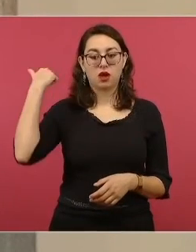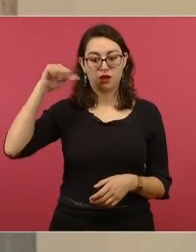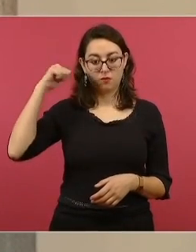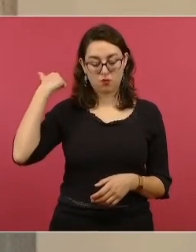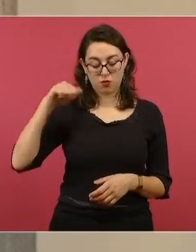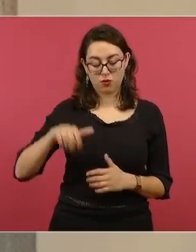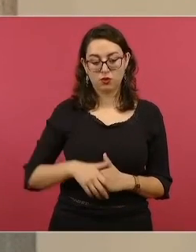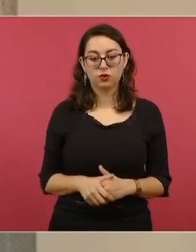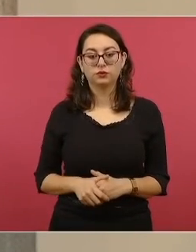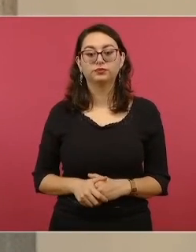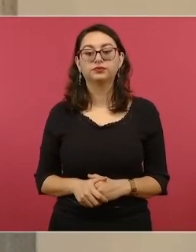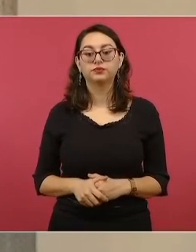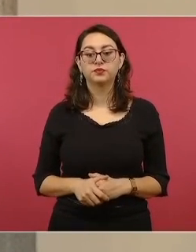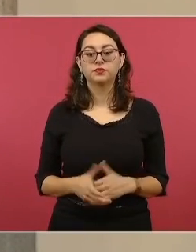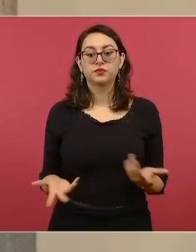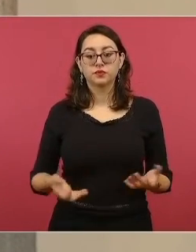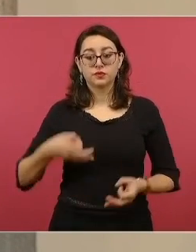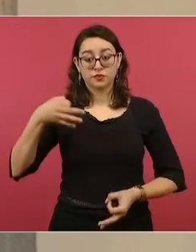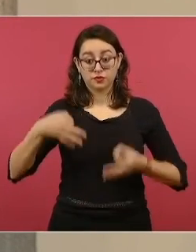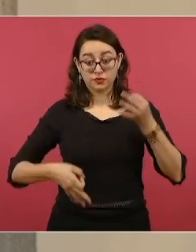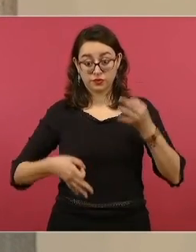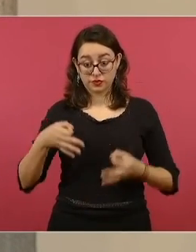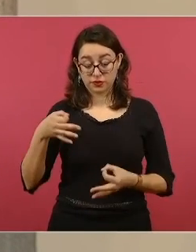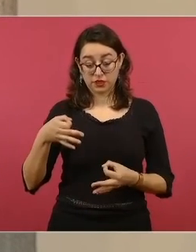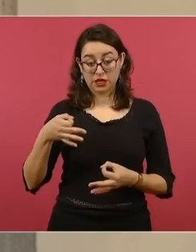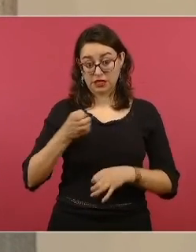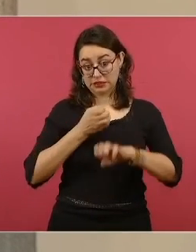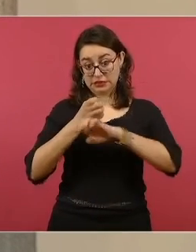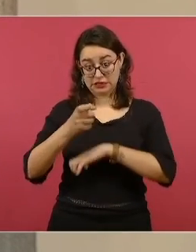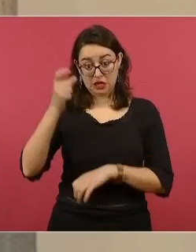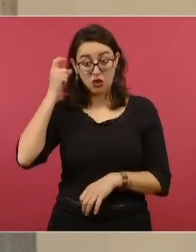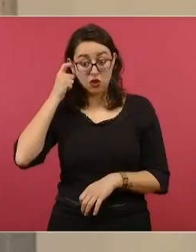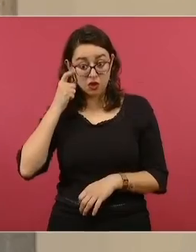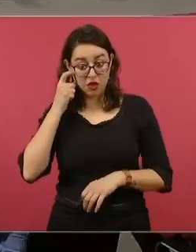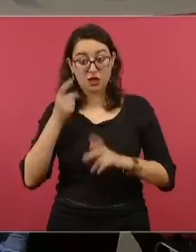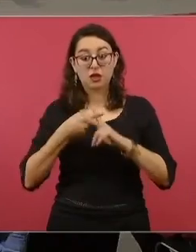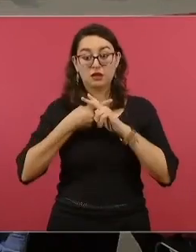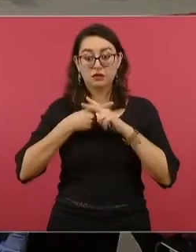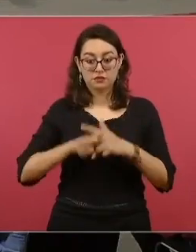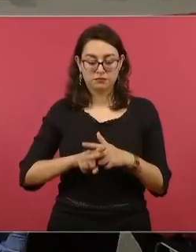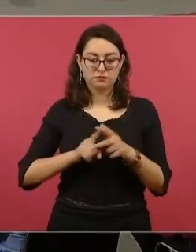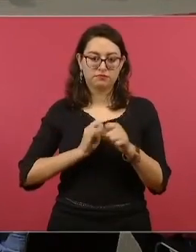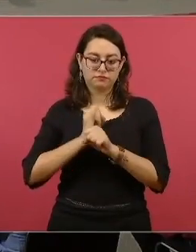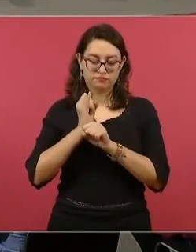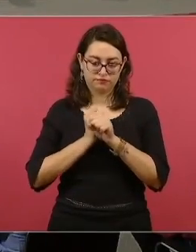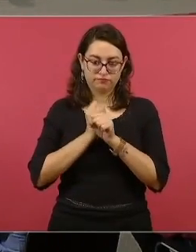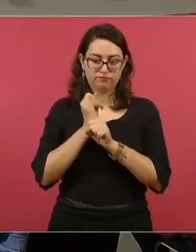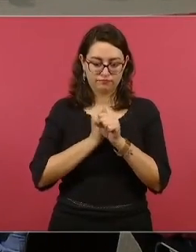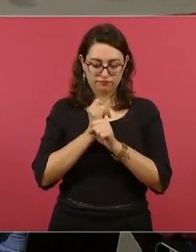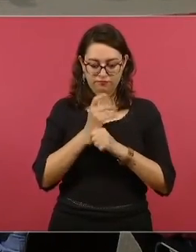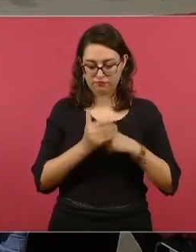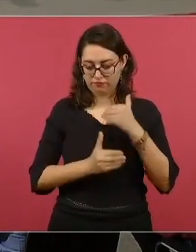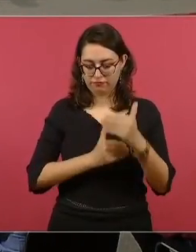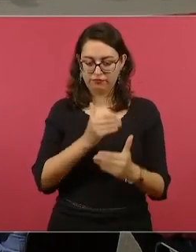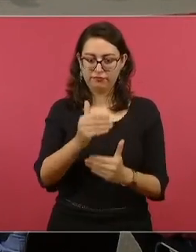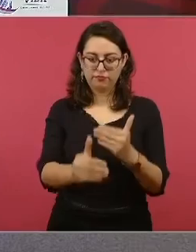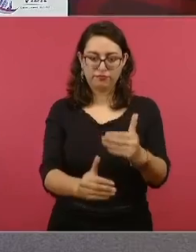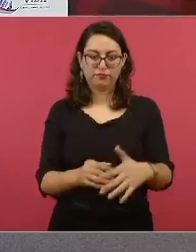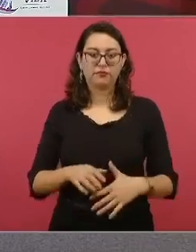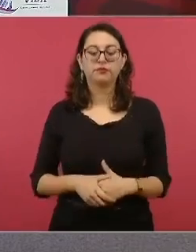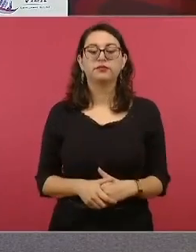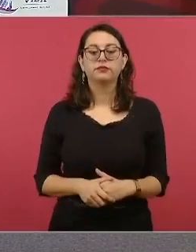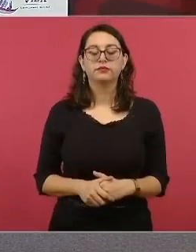Guerrero. Ya la Fiscalía del Estado inició la carpeta y las investigaciones referentes a este caso.